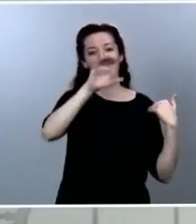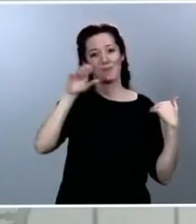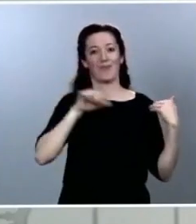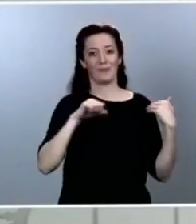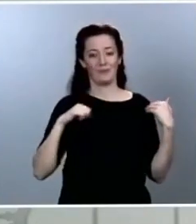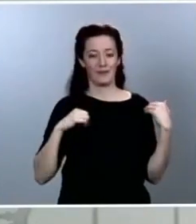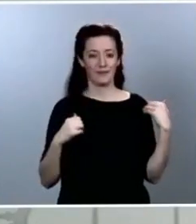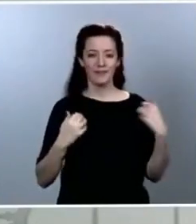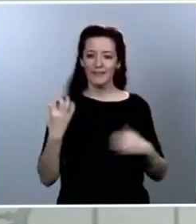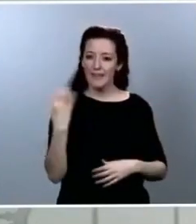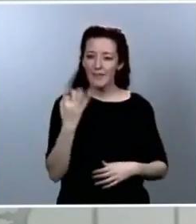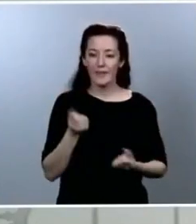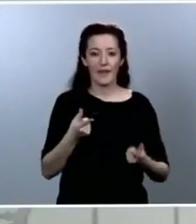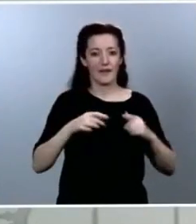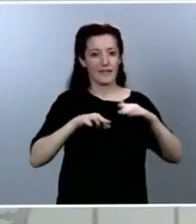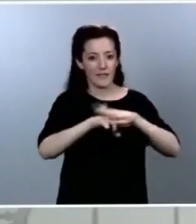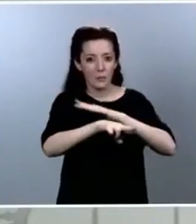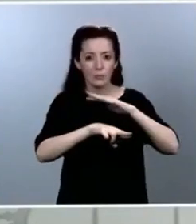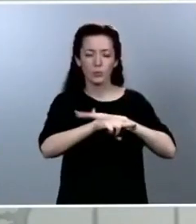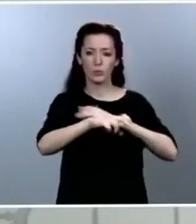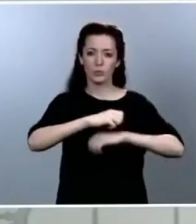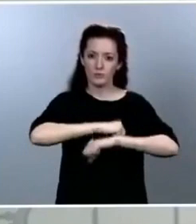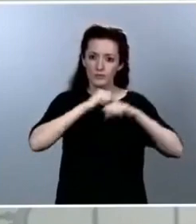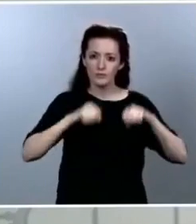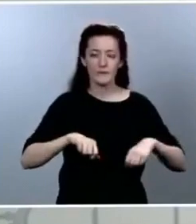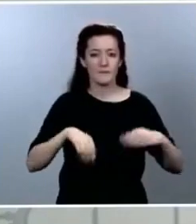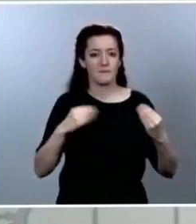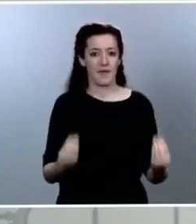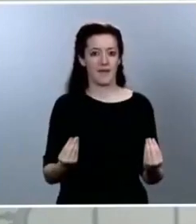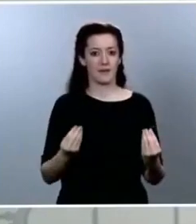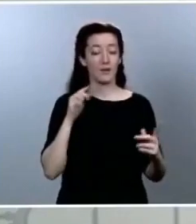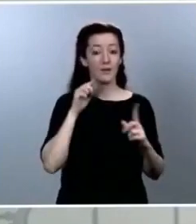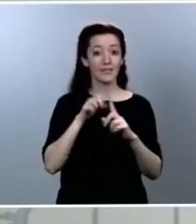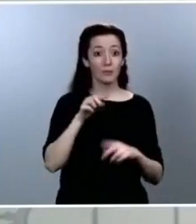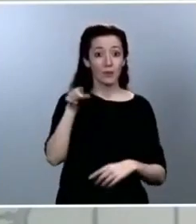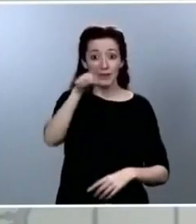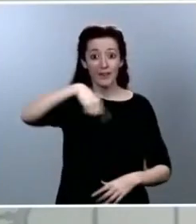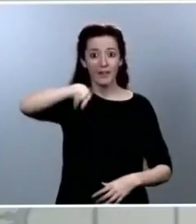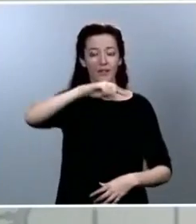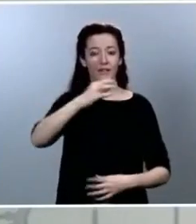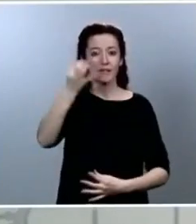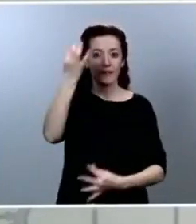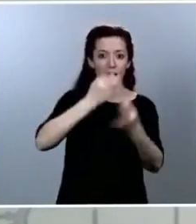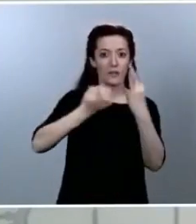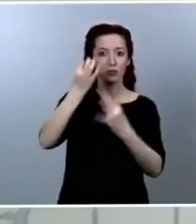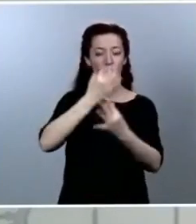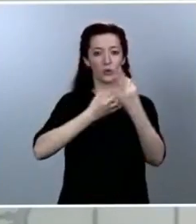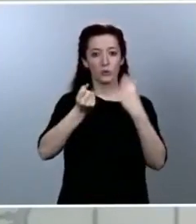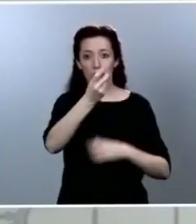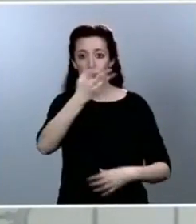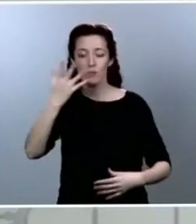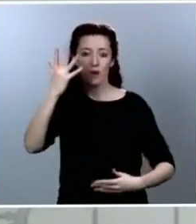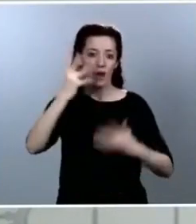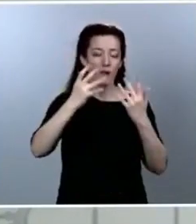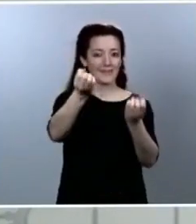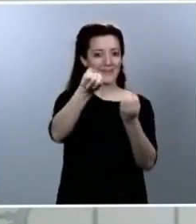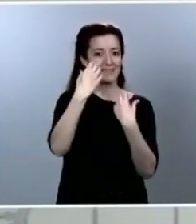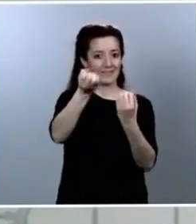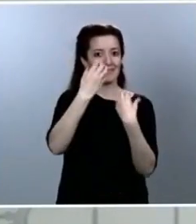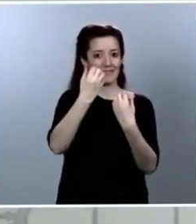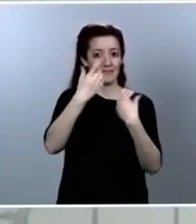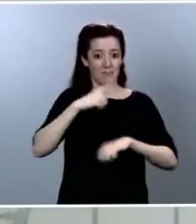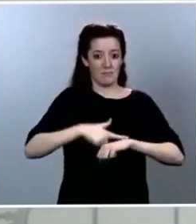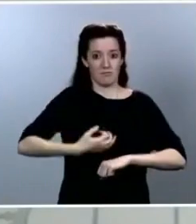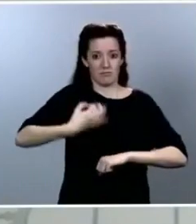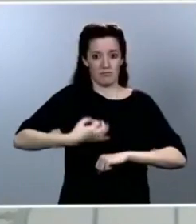nos den la información en tiempo y forma en unos momentos en los que el tiempo y forma va a ser crítico. Va